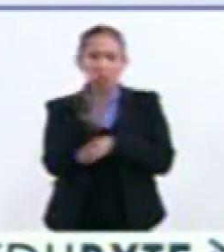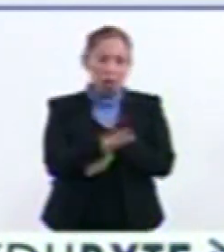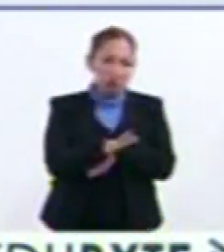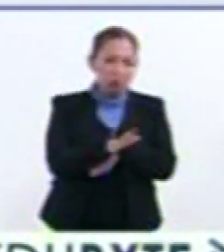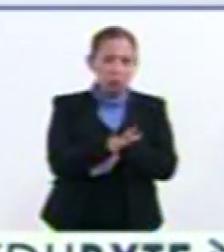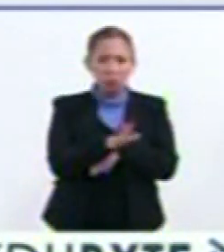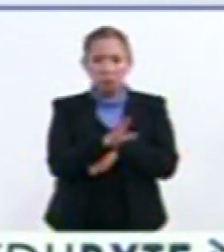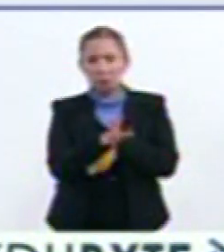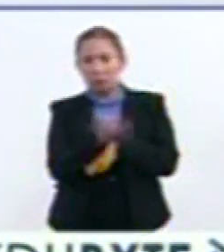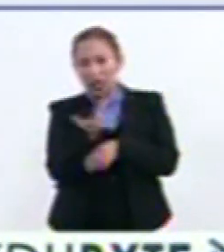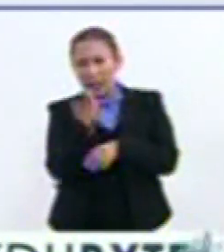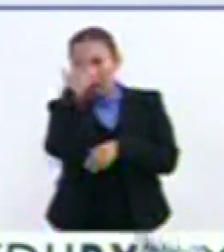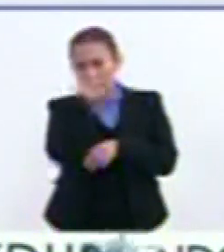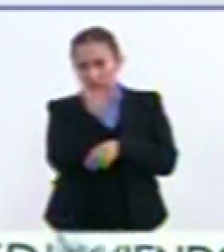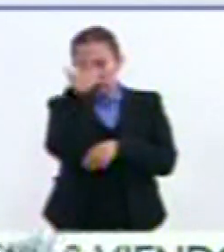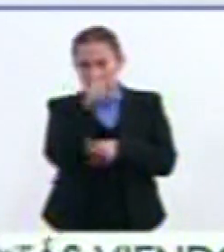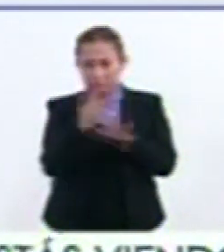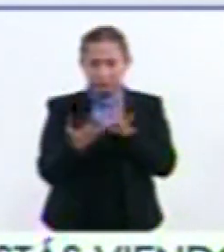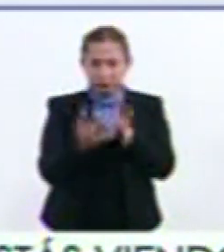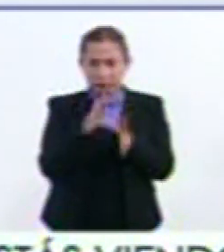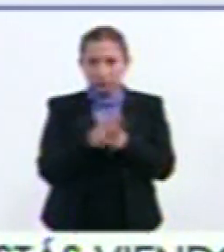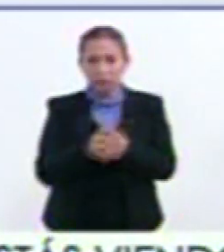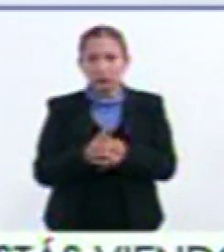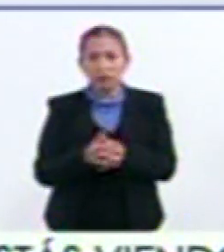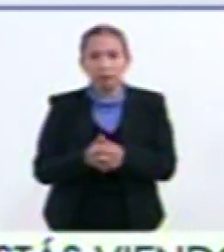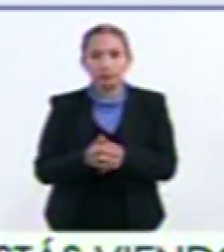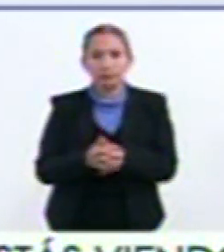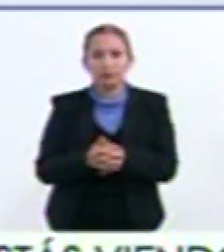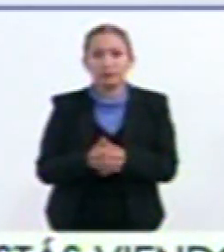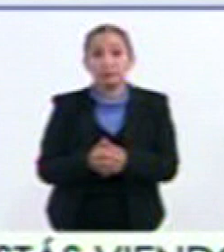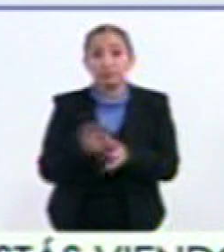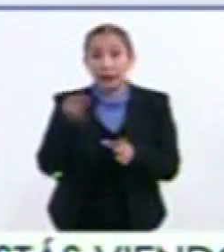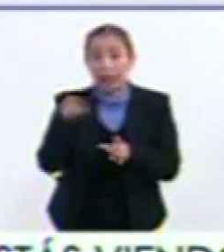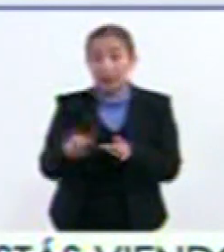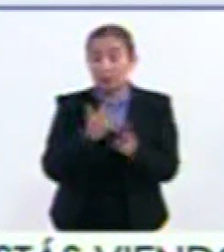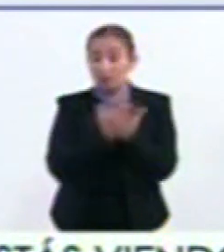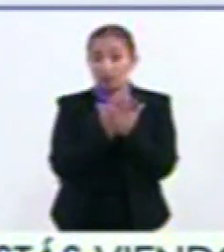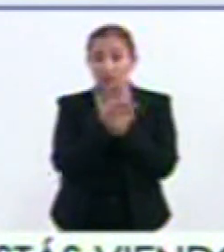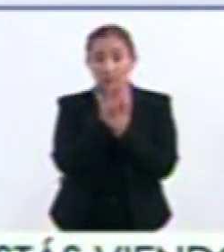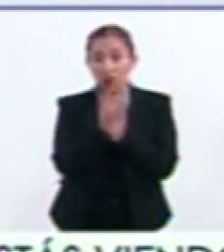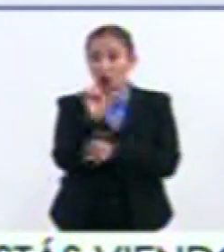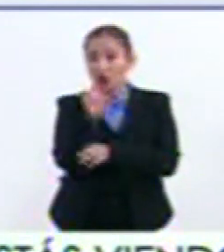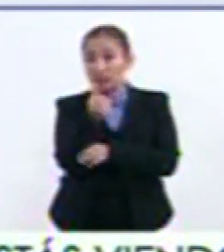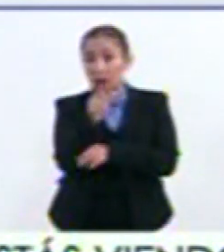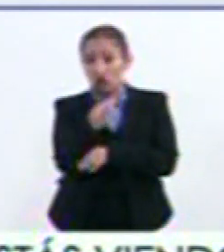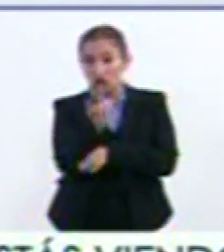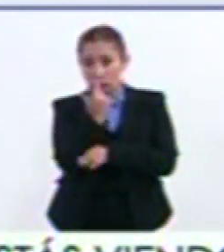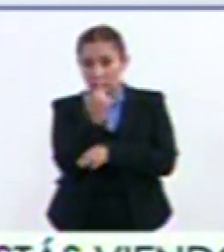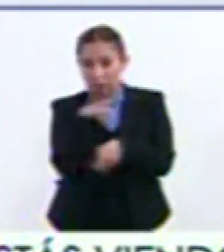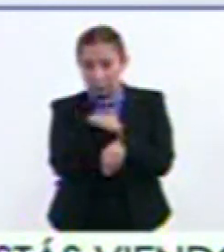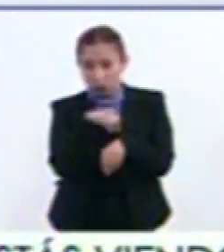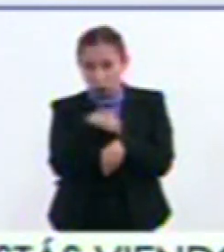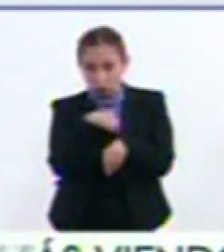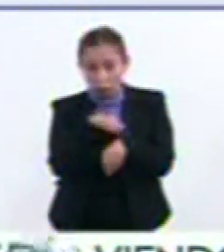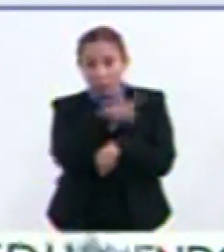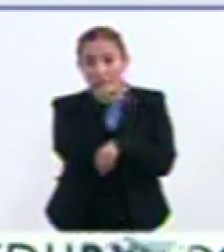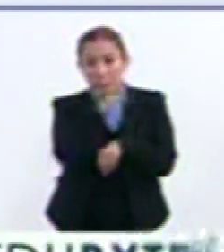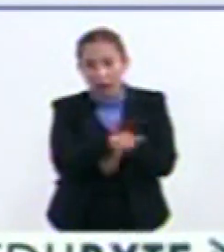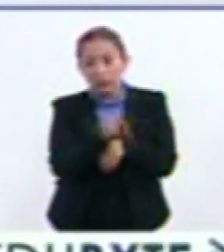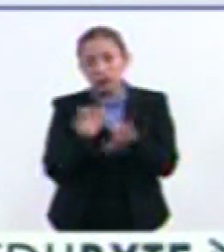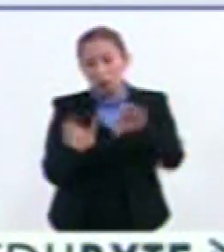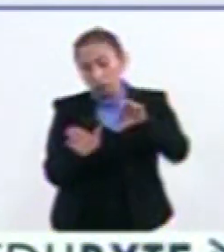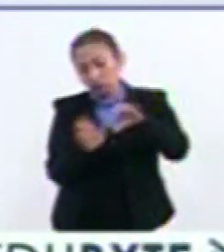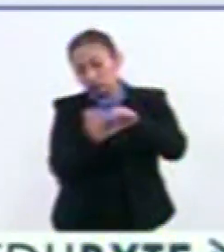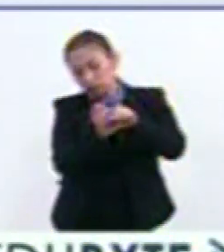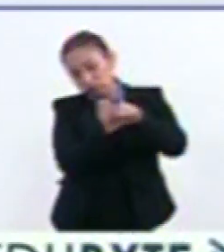10 de la noche ¿No? Aquí está en su máximo A las 11 con 12 A las 11 con 12 Y luego pues va a tener